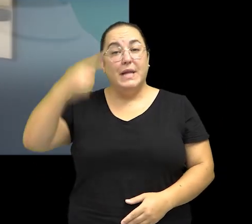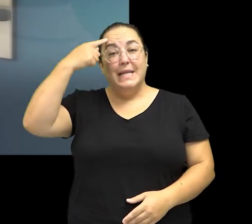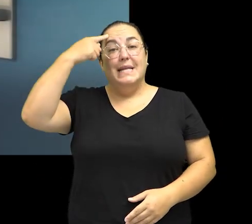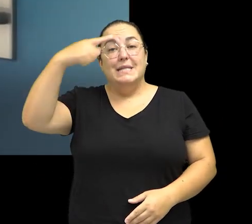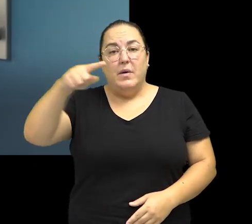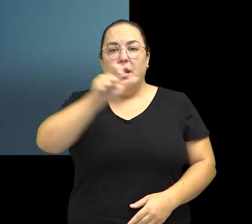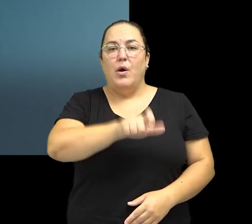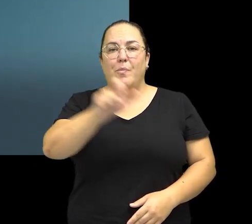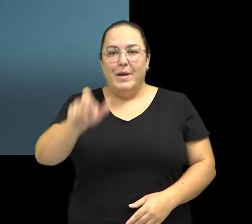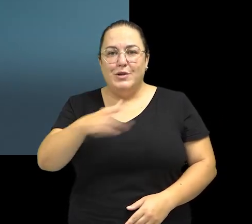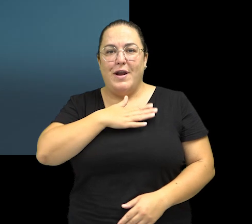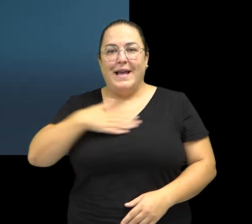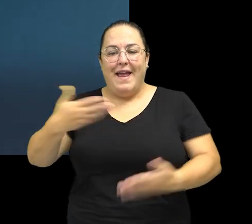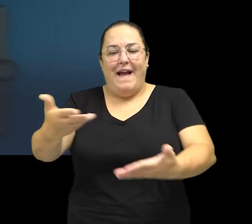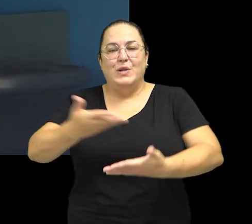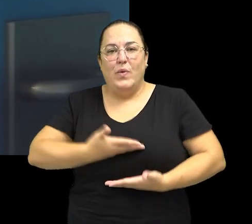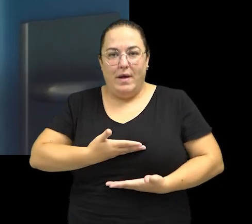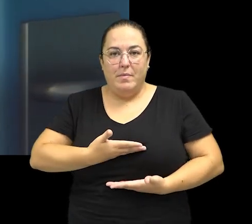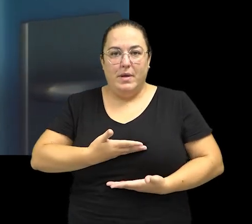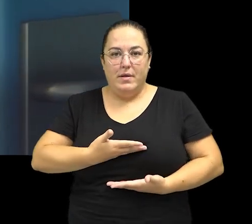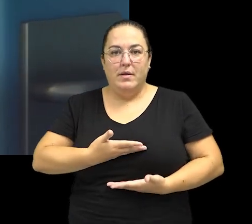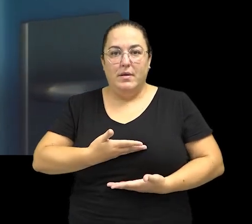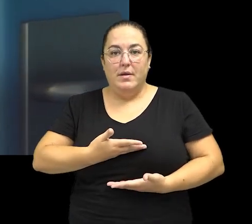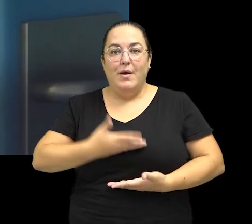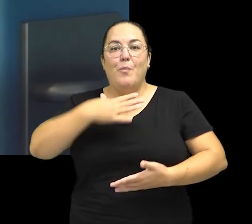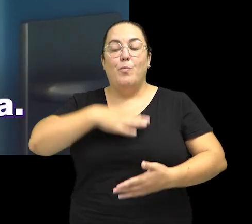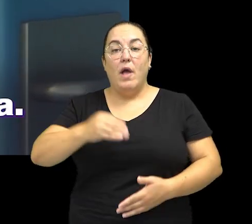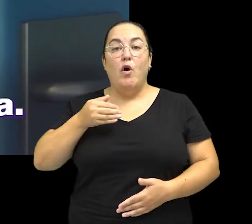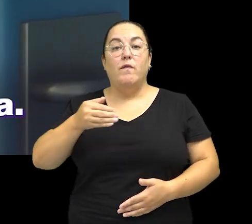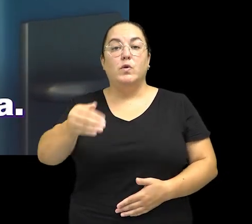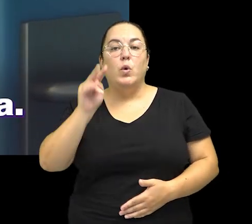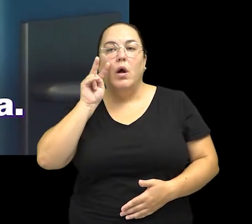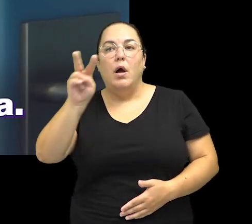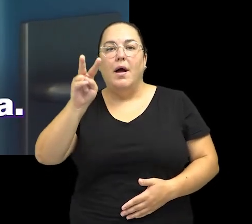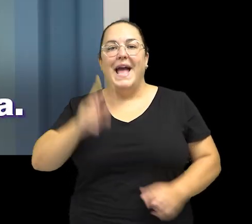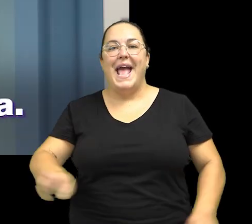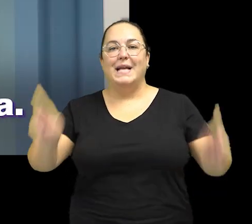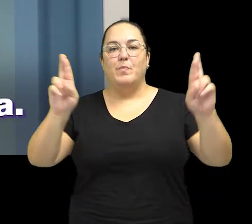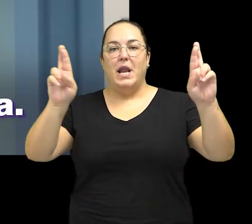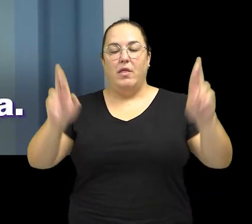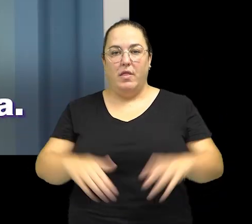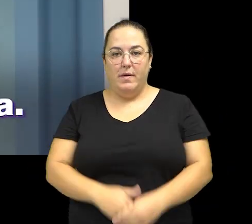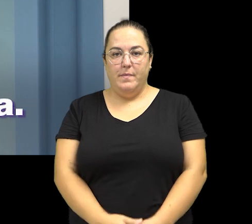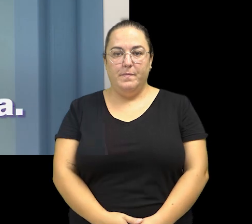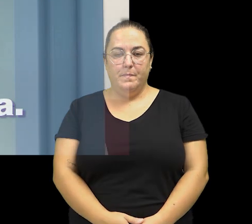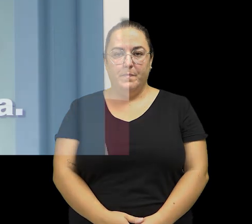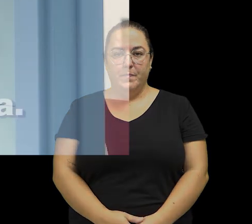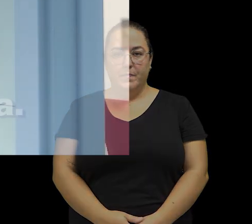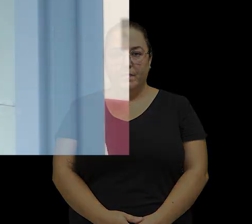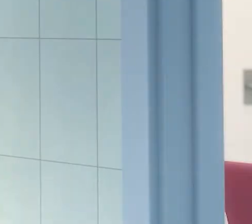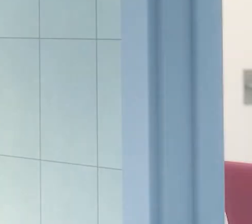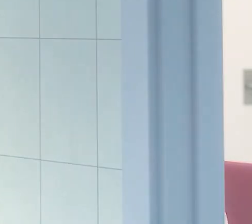É importante saber que ainda hai xente que se preocupa por mí e poder mirar ao futuro con esperanza.